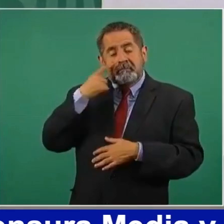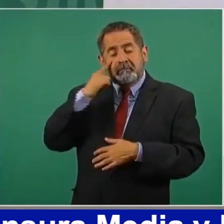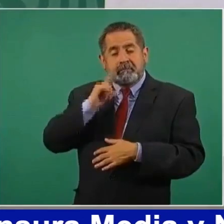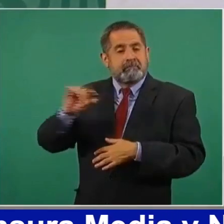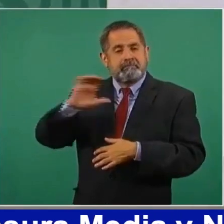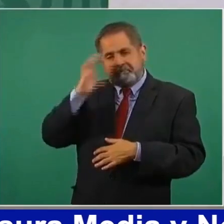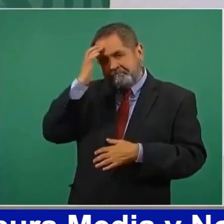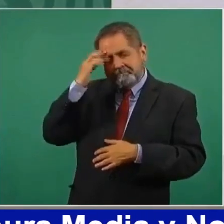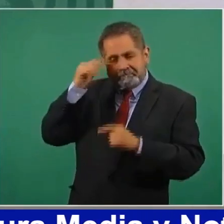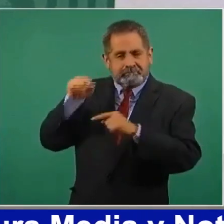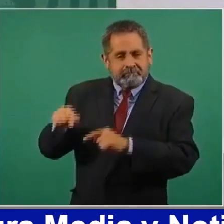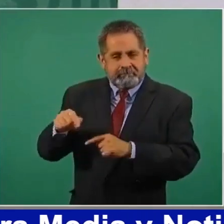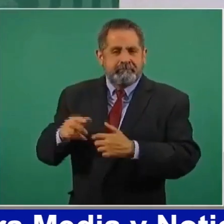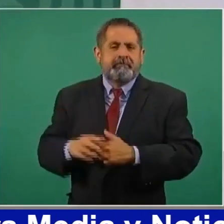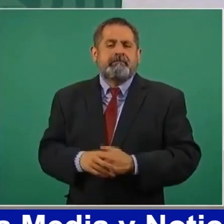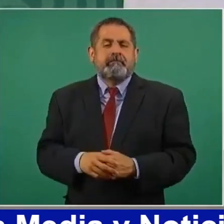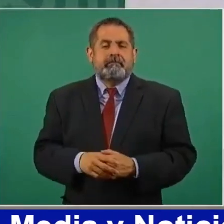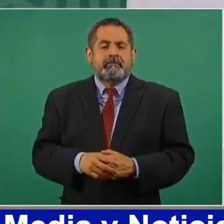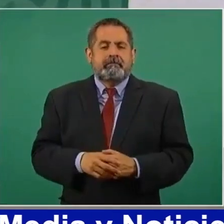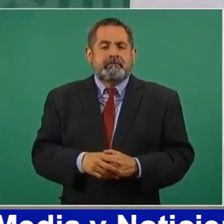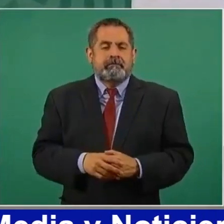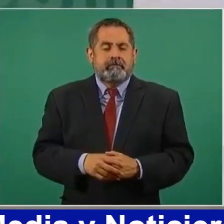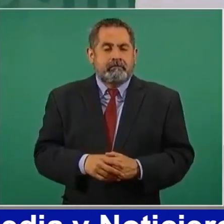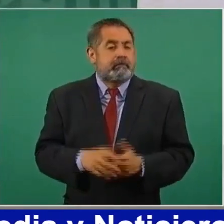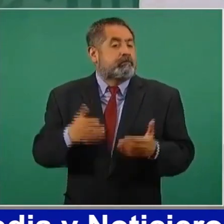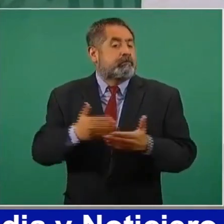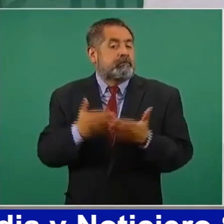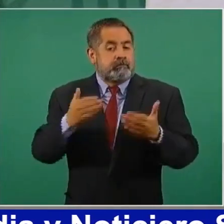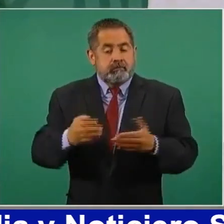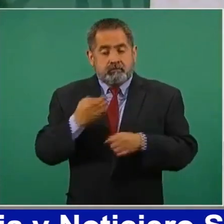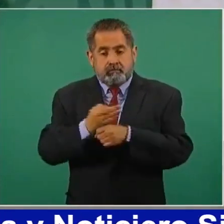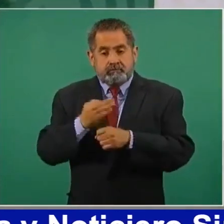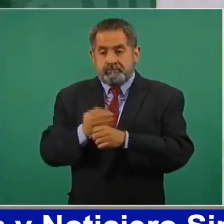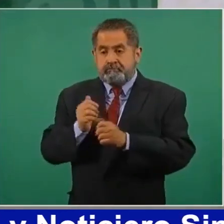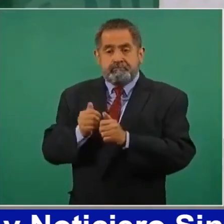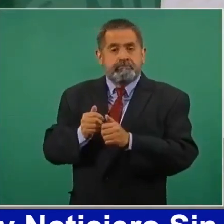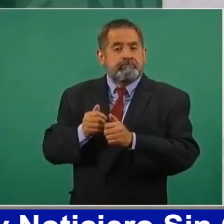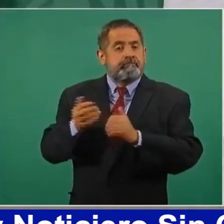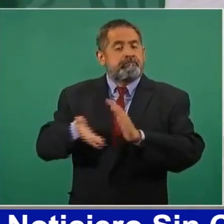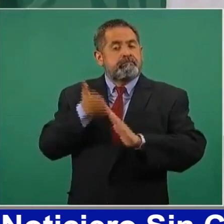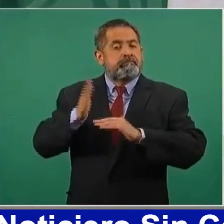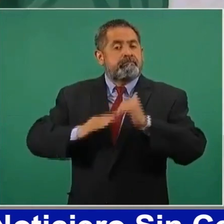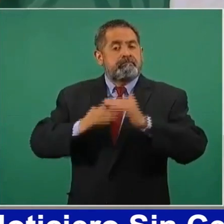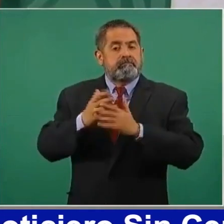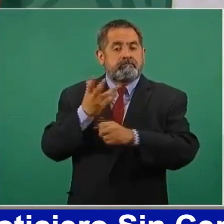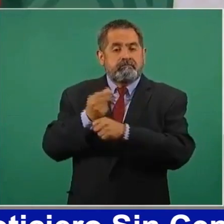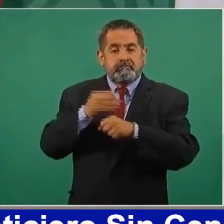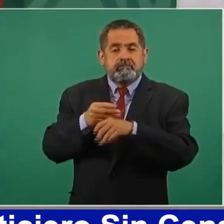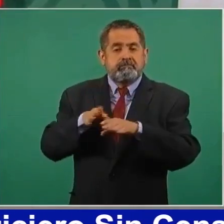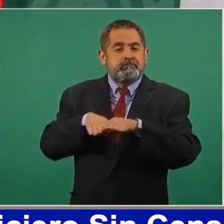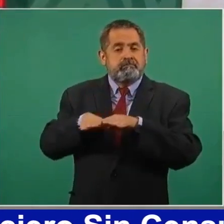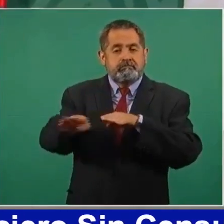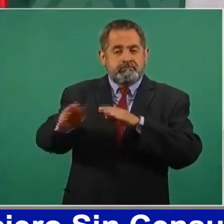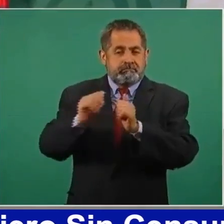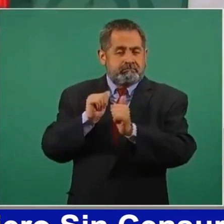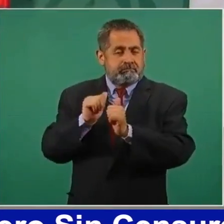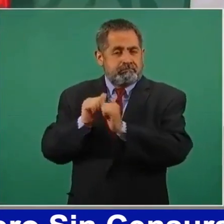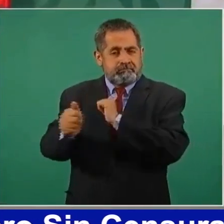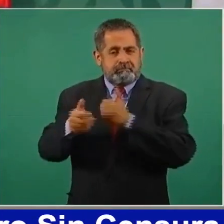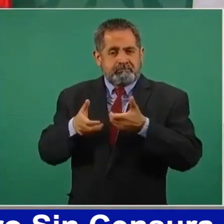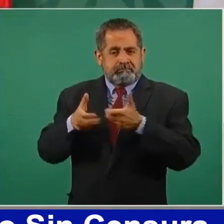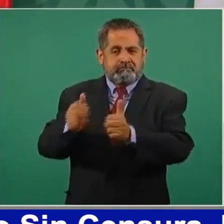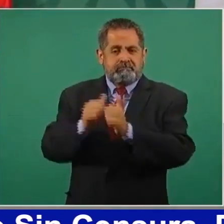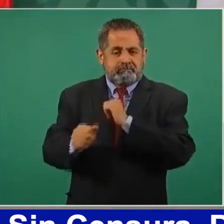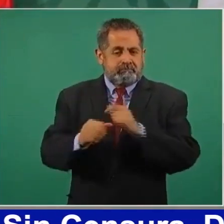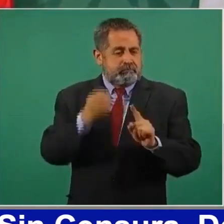toda esa región. La como tengo la dicha de conocer todo el país, Amiltepec, está en